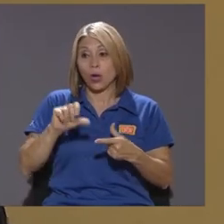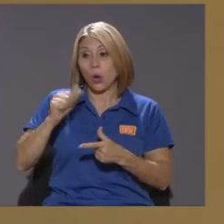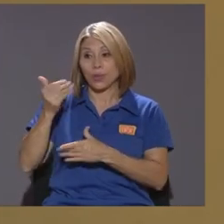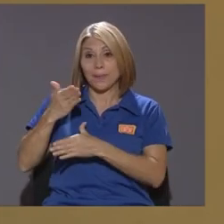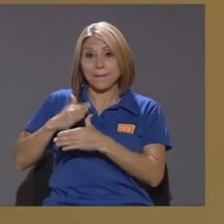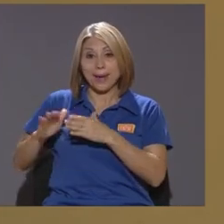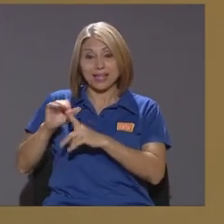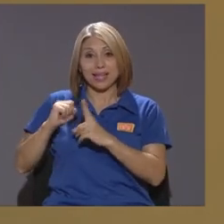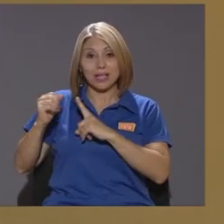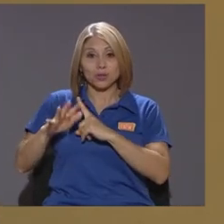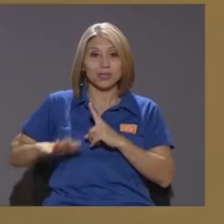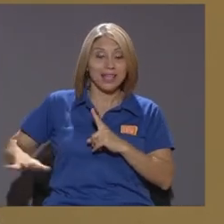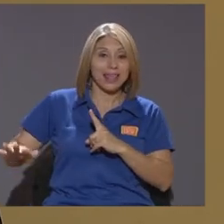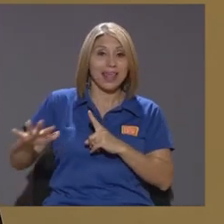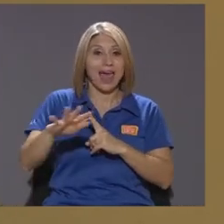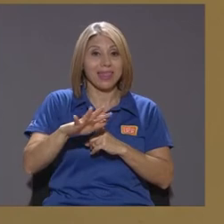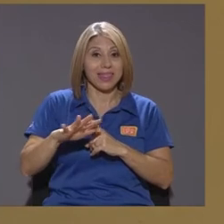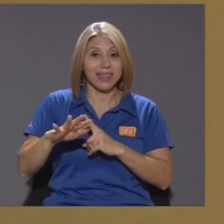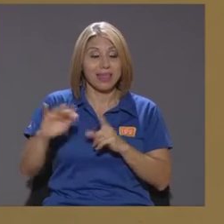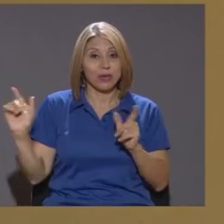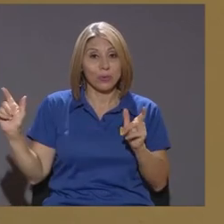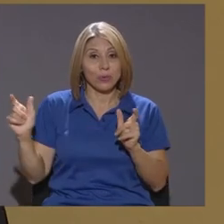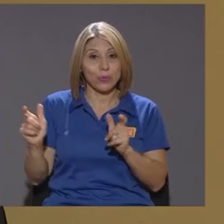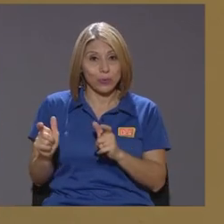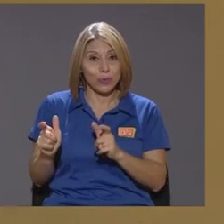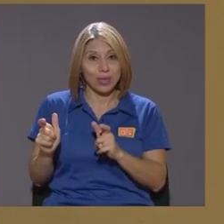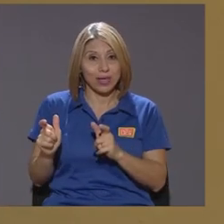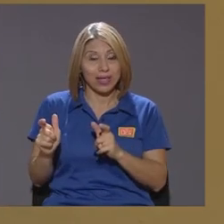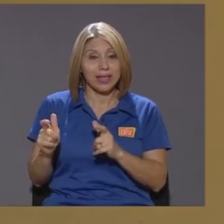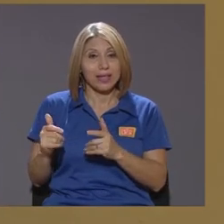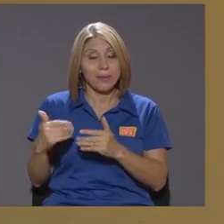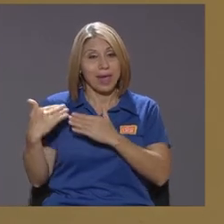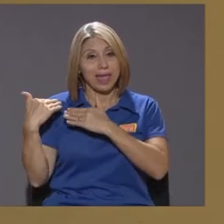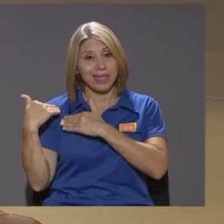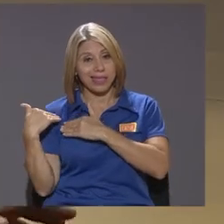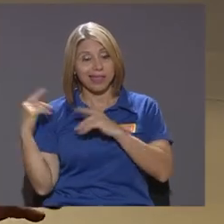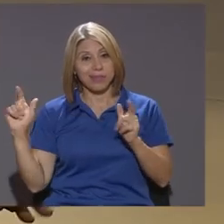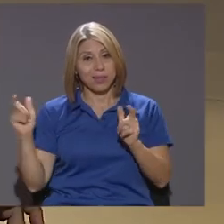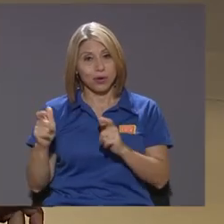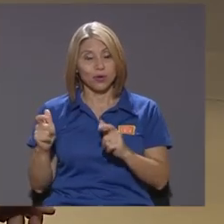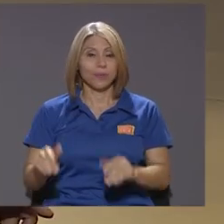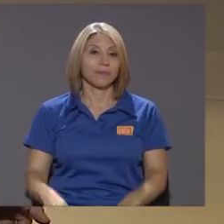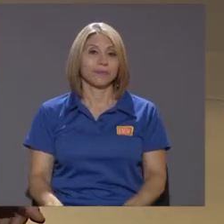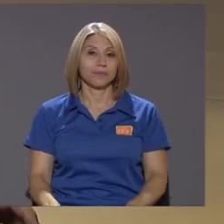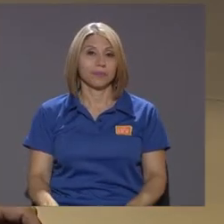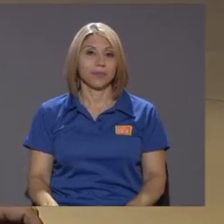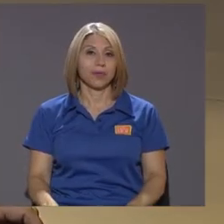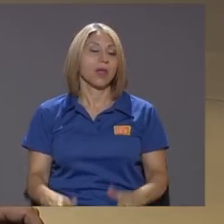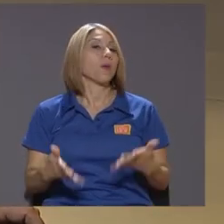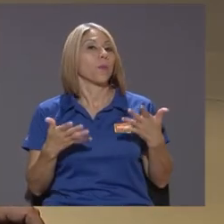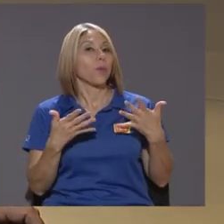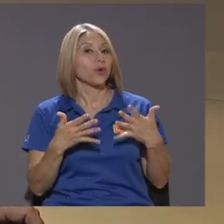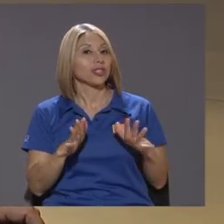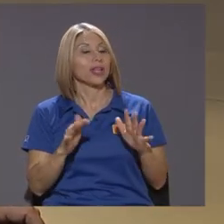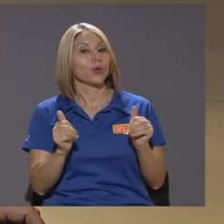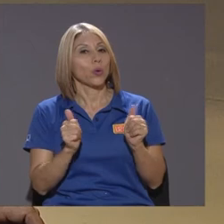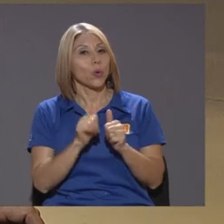que va a ser relativamente menos numerosa va a ser menor por cierto y con eso cierro porque